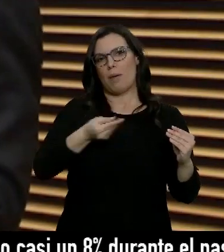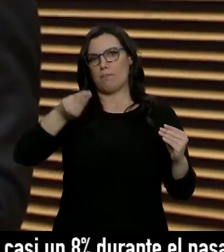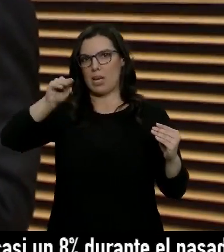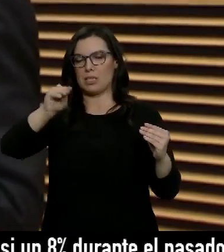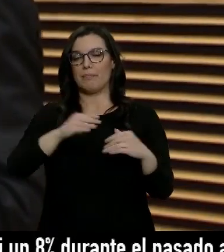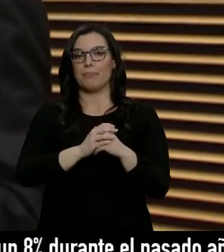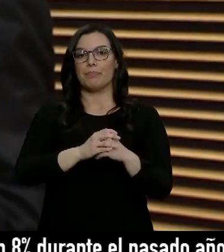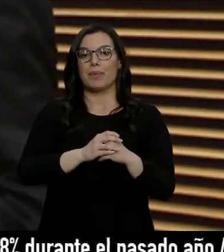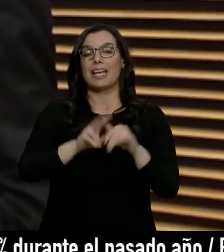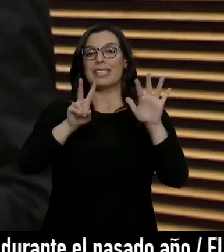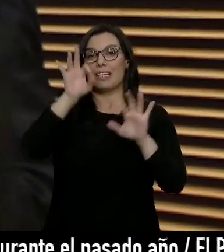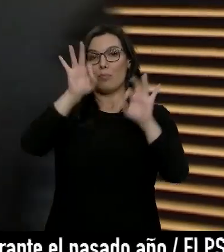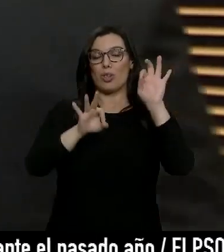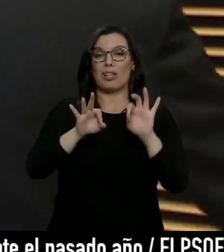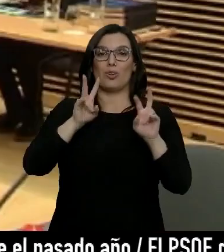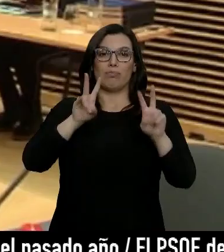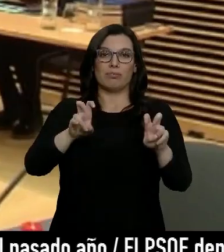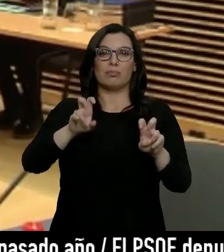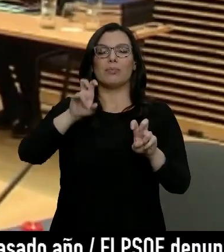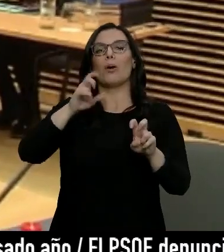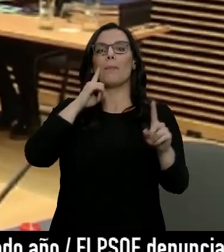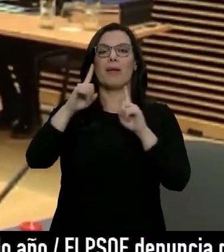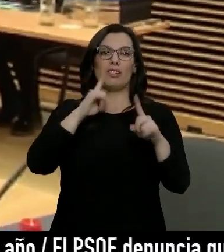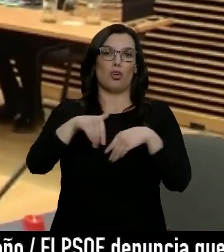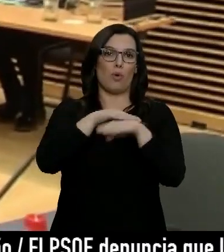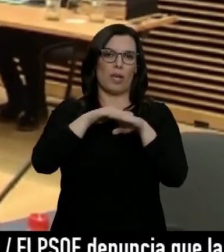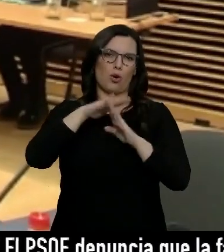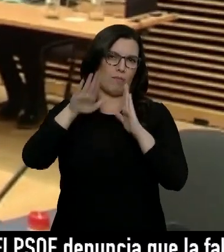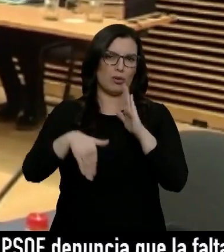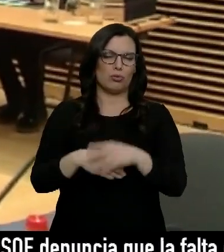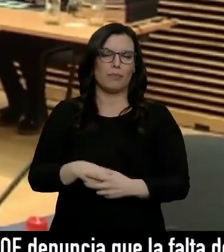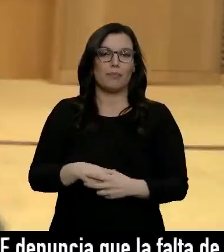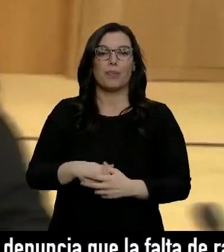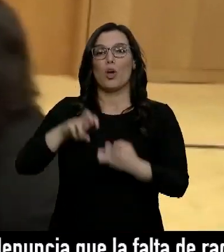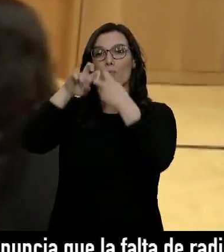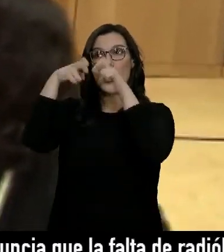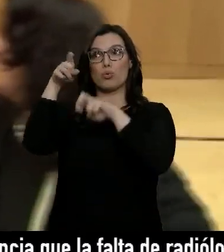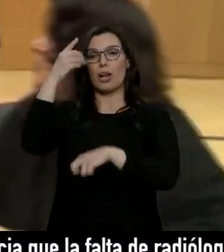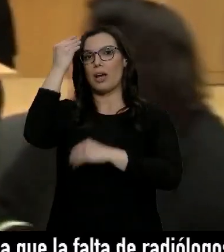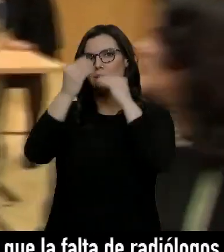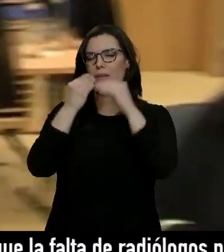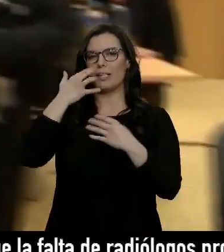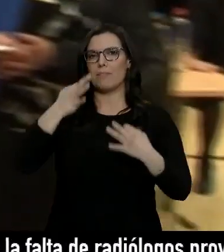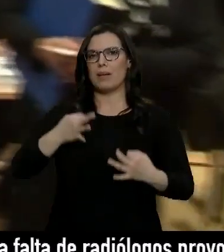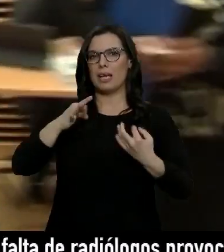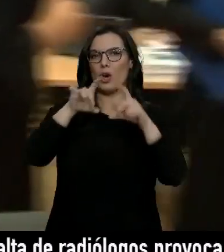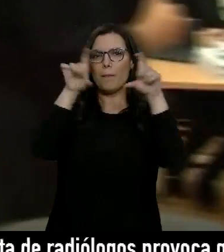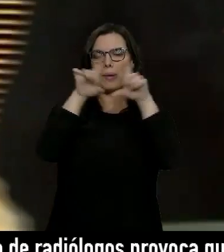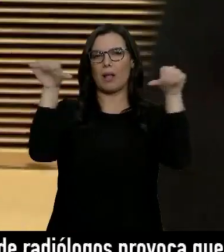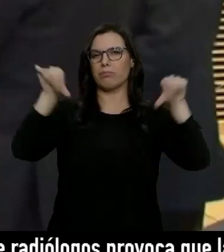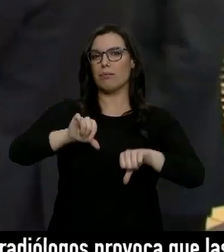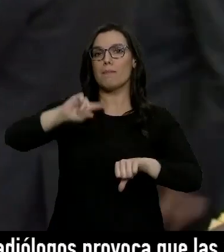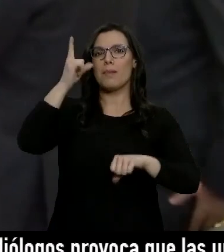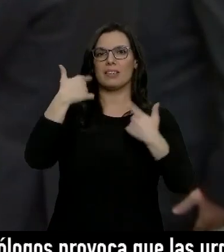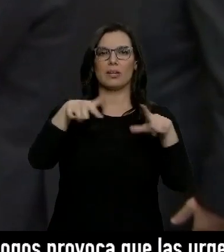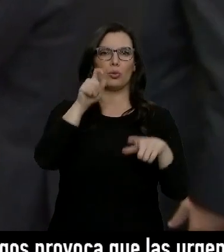muy por debajo del 7% previsto por el gobierno de Pedro Sánchez. Bruselas ve riesgo de quiebra de empresas sobre todo en el sector